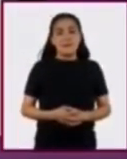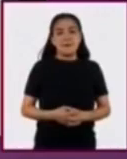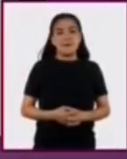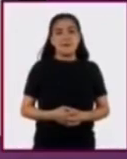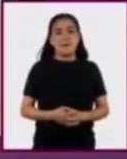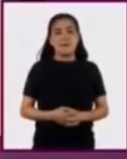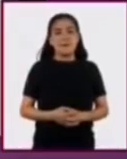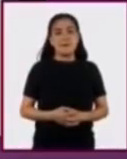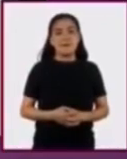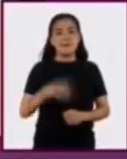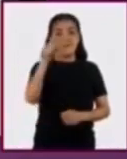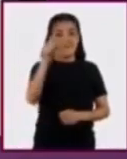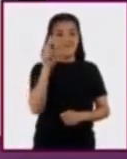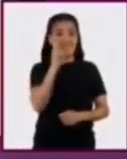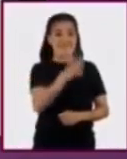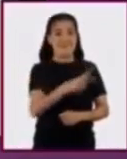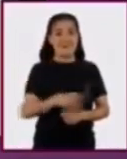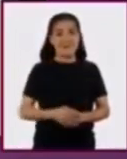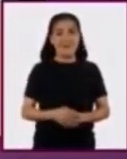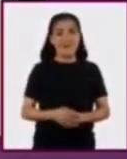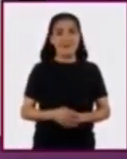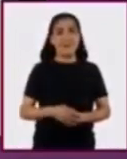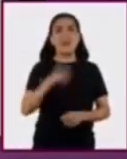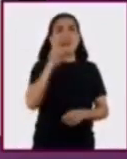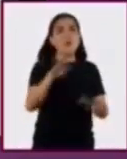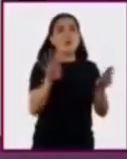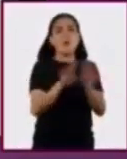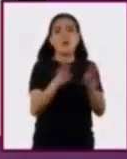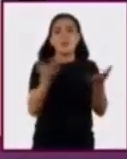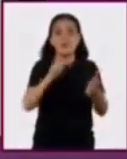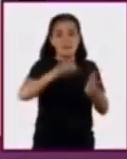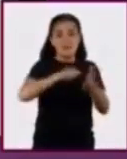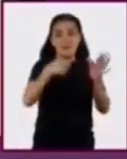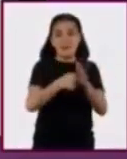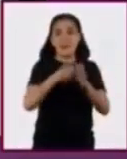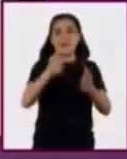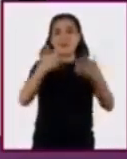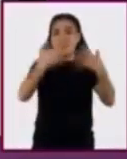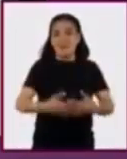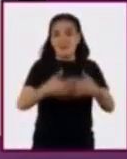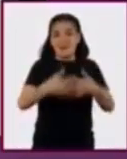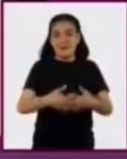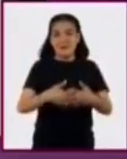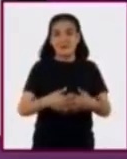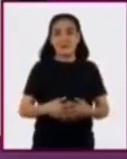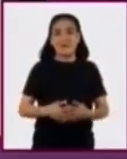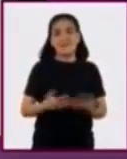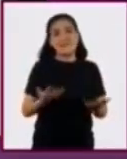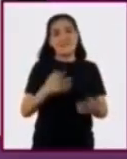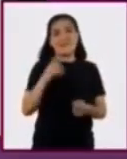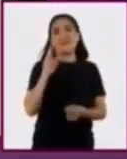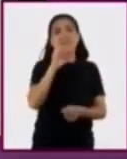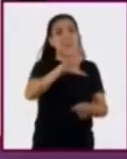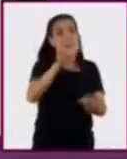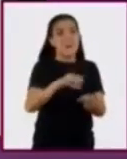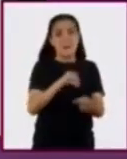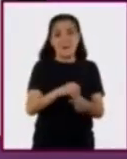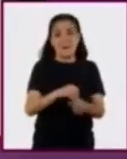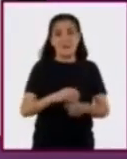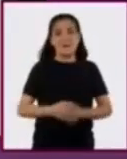Como te podrás dar cuenta, es un sistema técnico de producción muy completo.